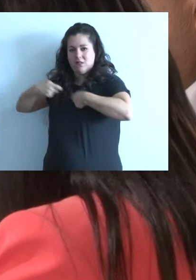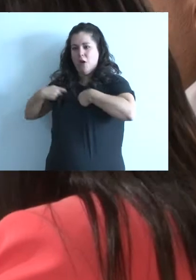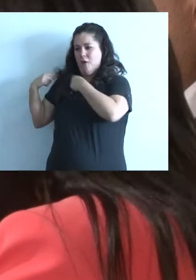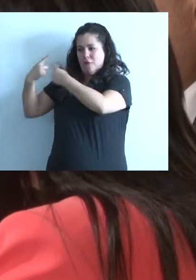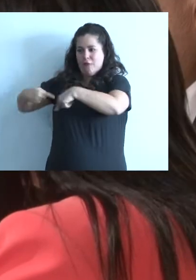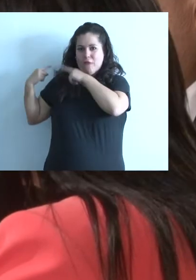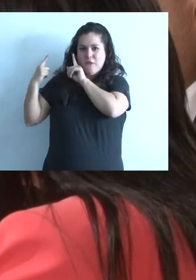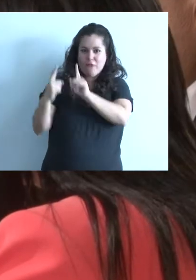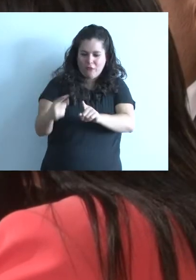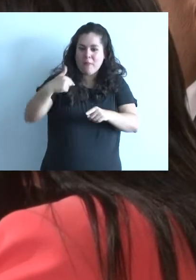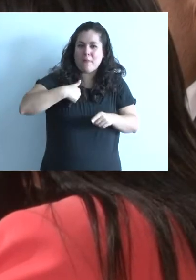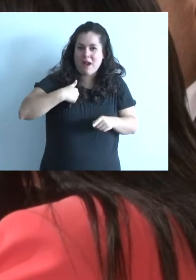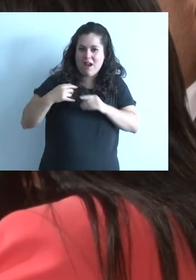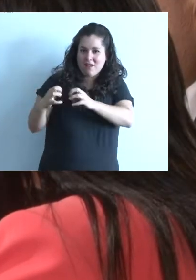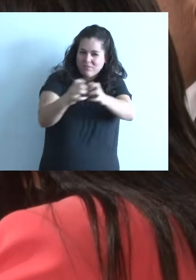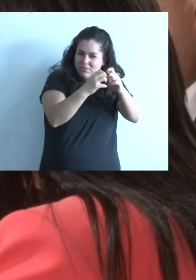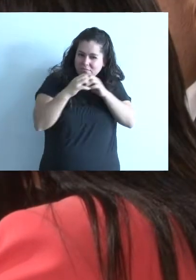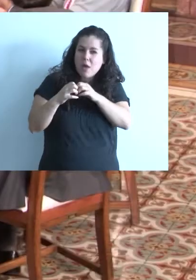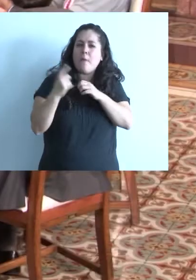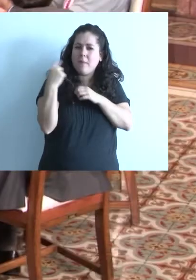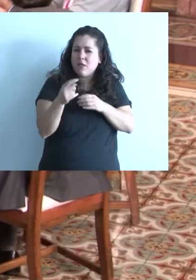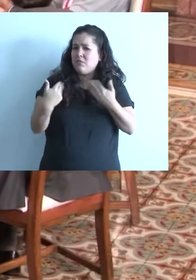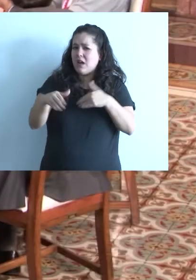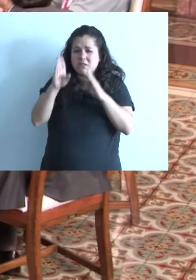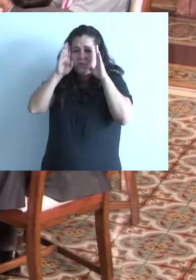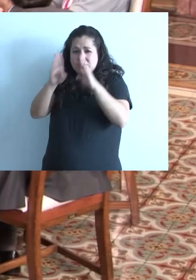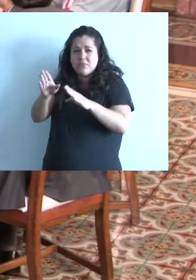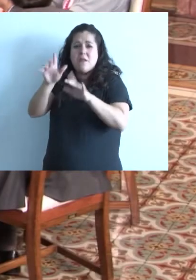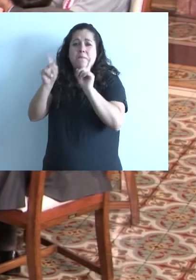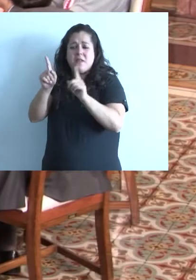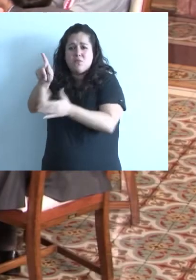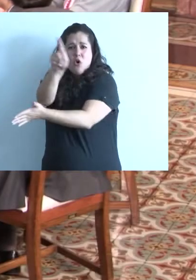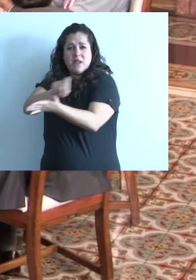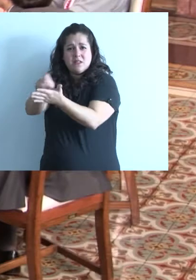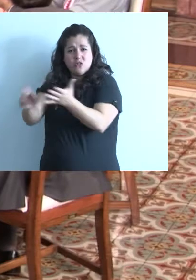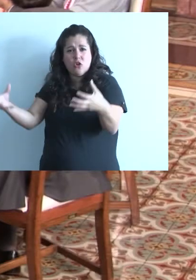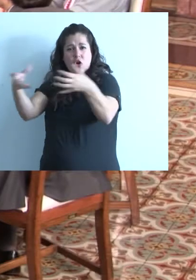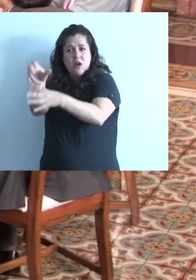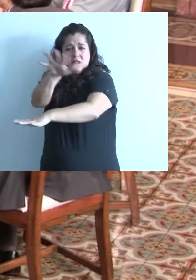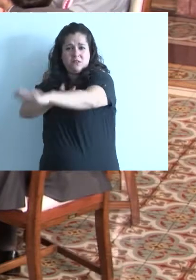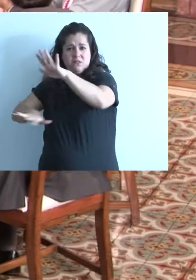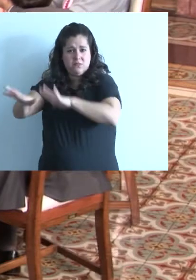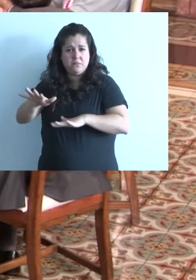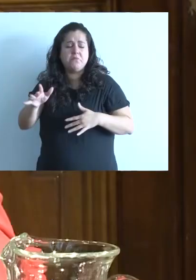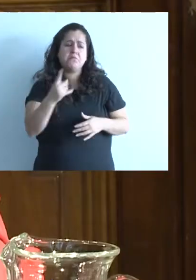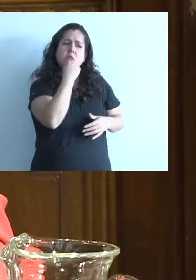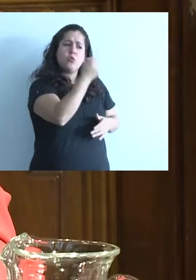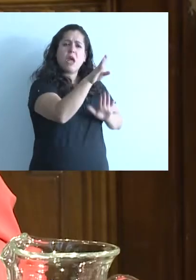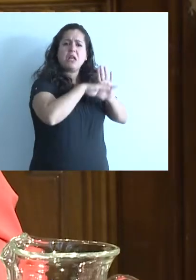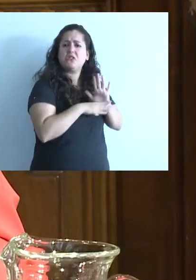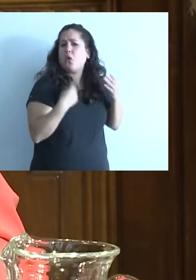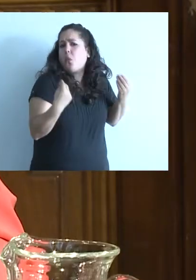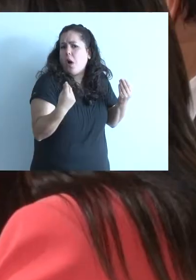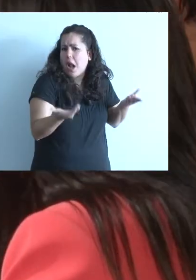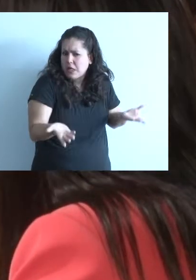es un proyecto inspirado, debatido y discutido por un núcleo muy importante de los propios escritores. ¿Y cuáles son los requisitos,